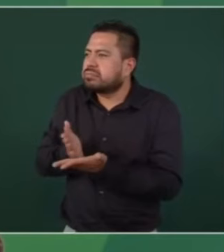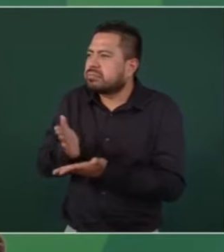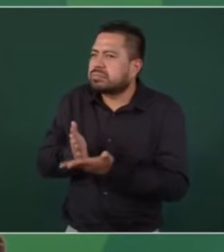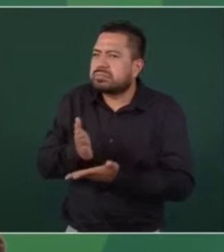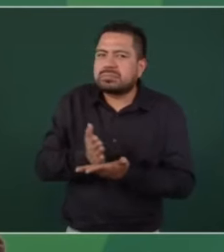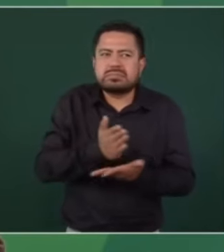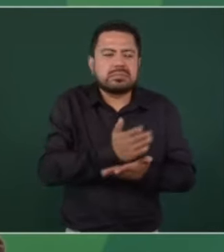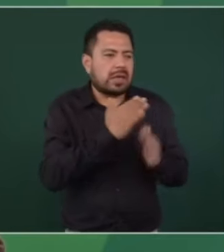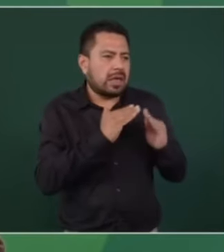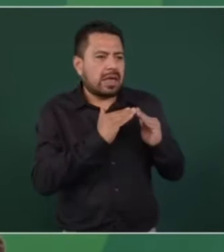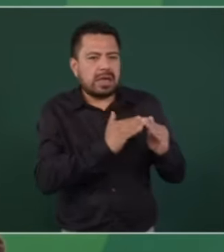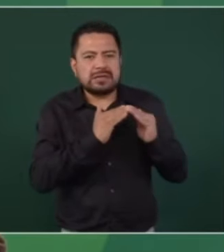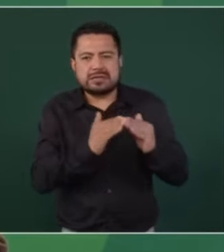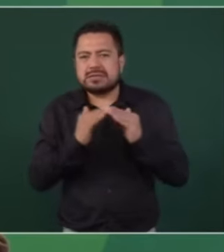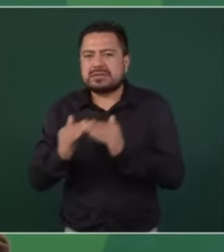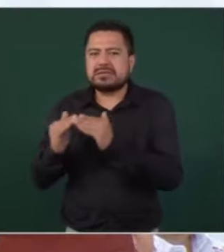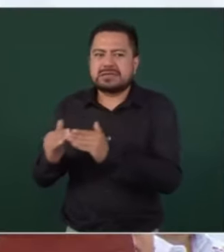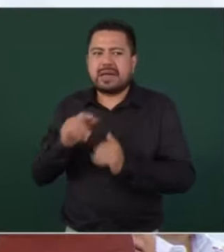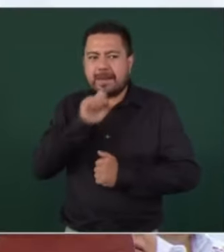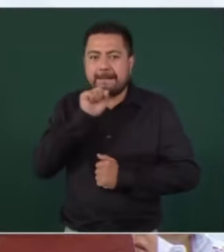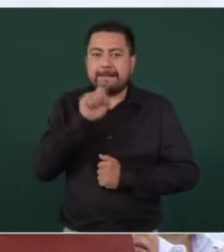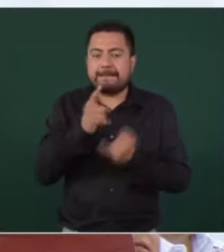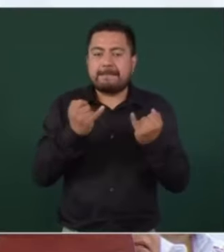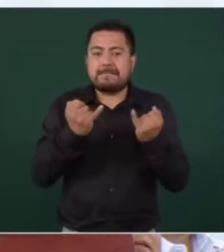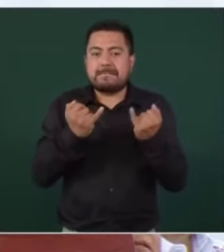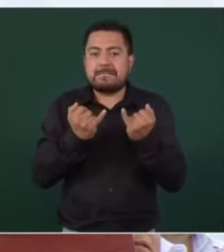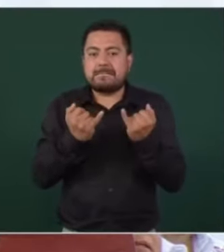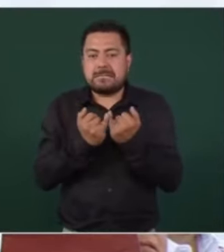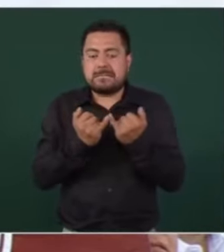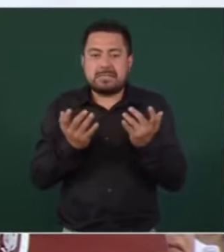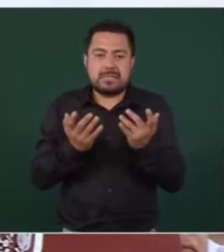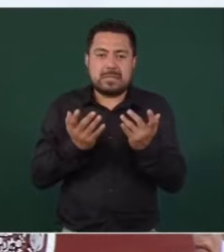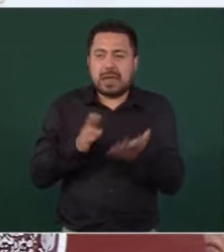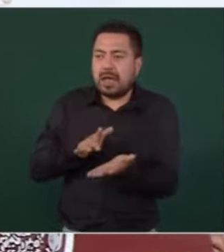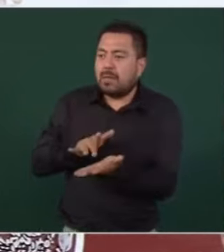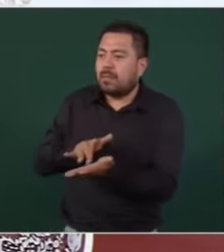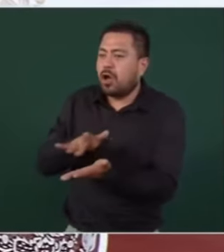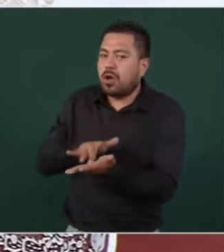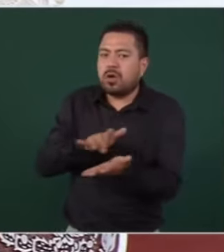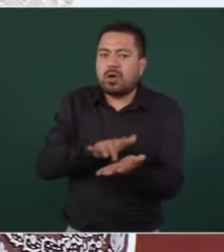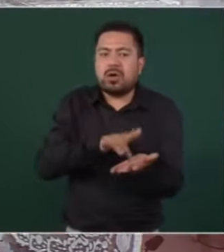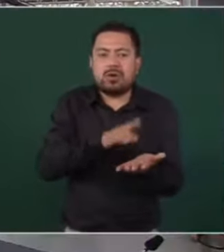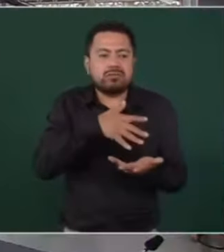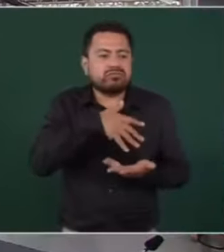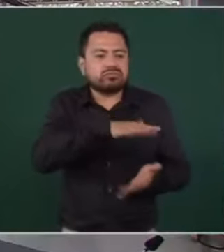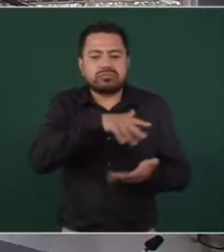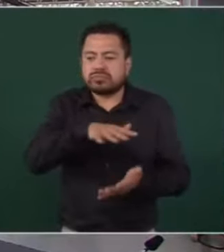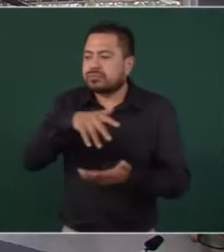casa, los que han entregado los apoyos a las familias.